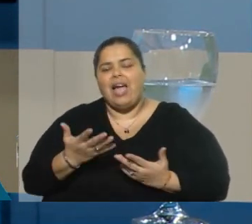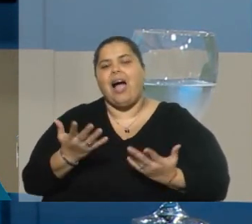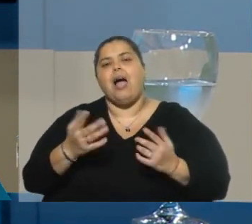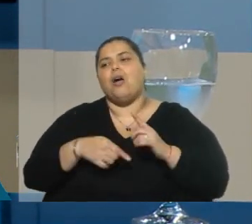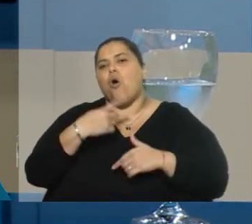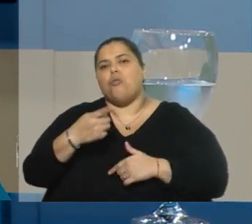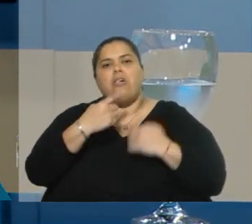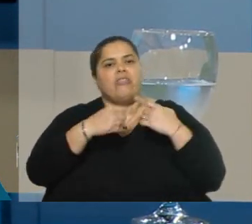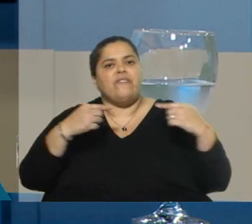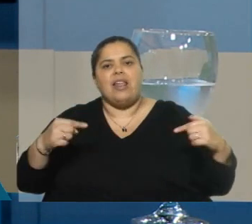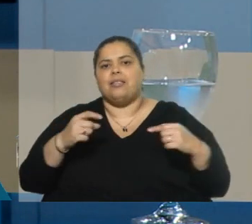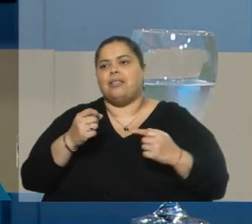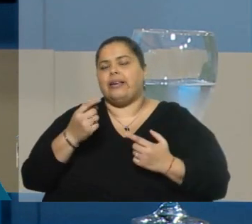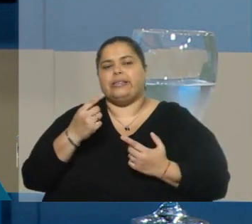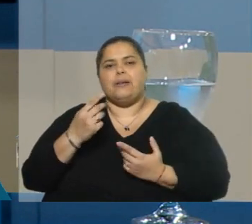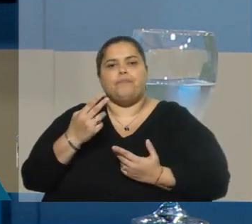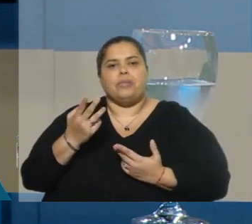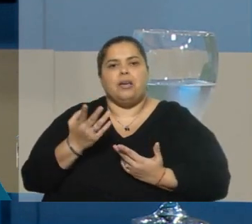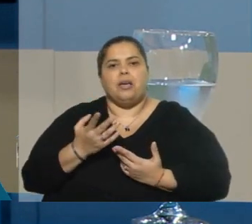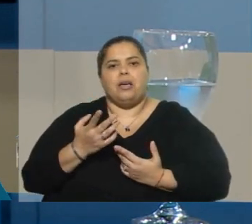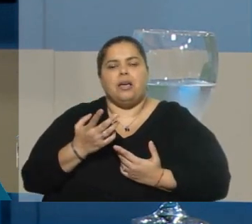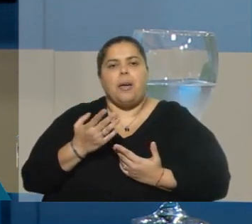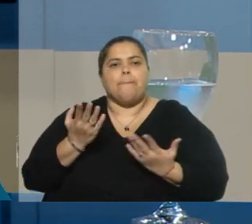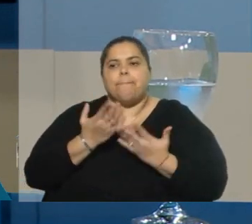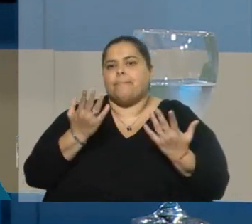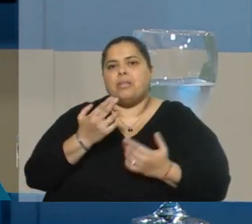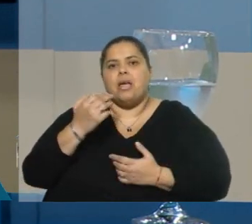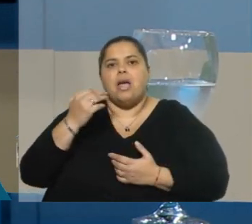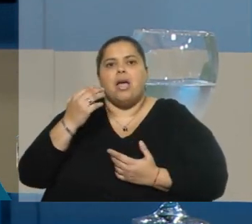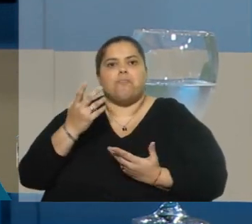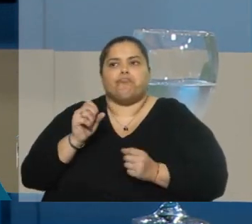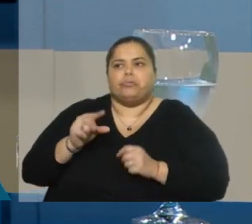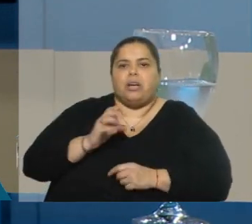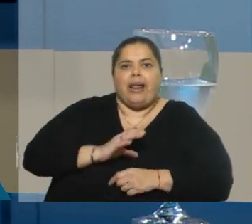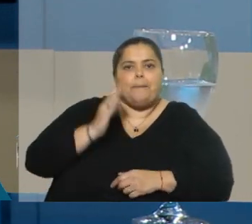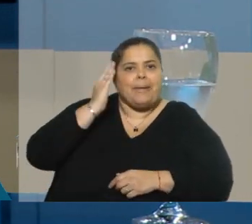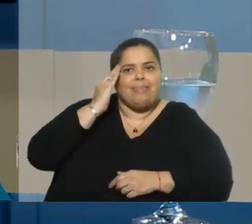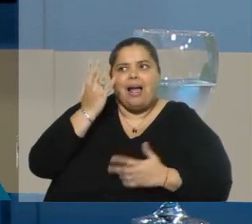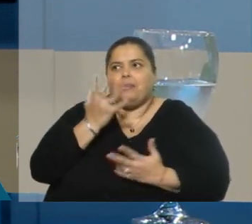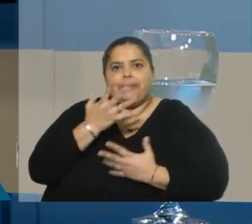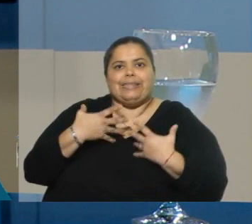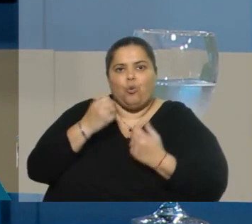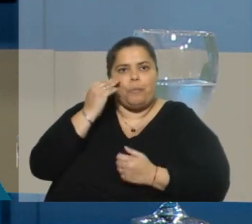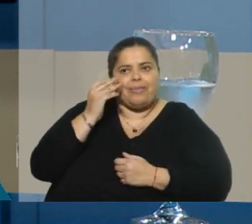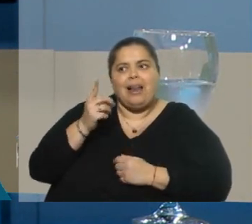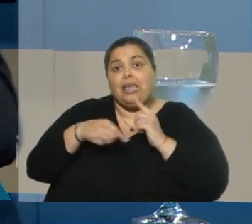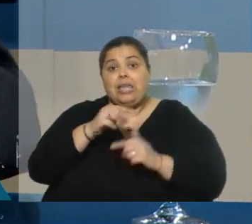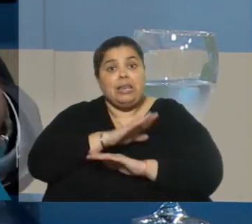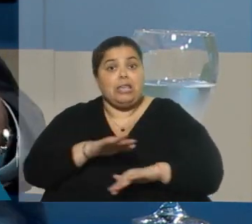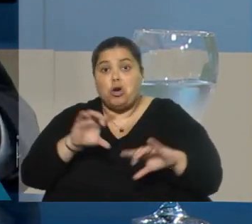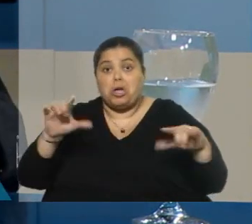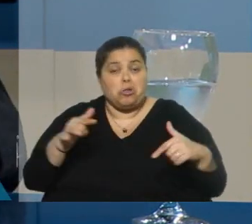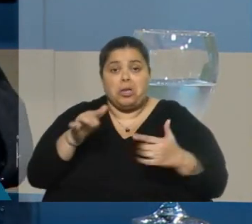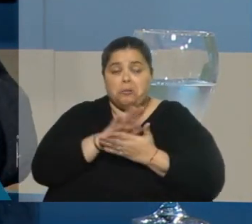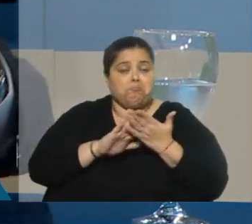tienen distintos tipos de trastorno mental o de condición vinculada con la salud mental y niños que no tienen esa condición y